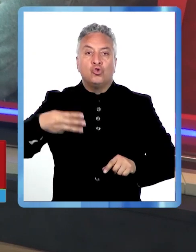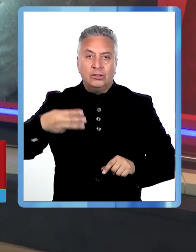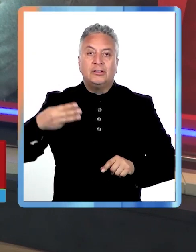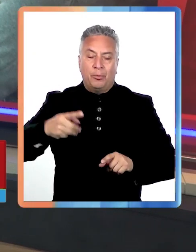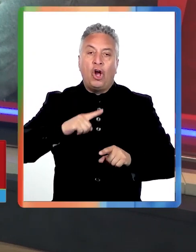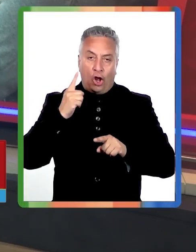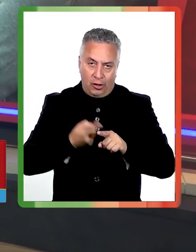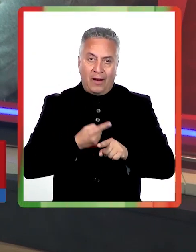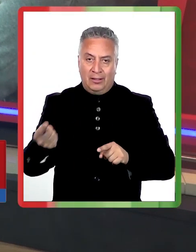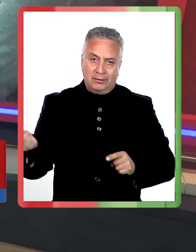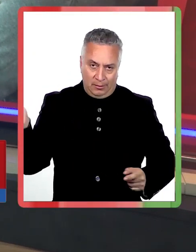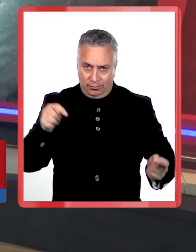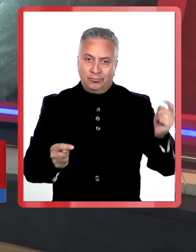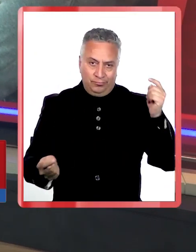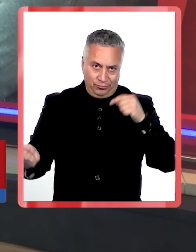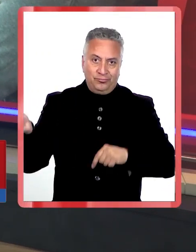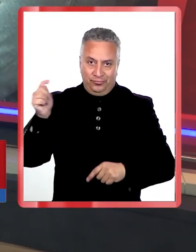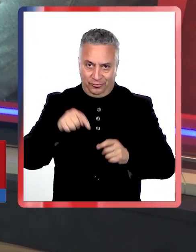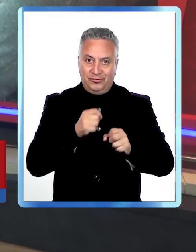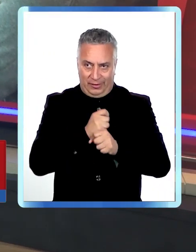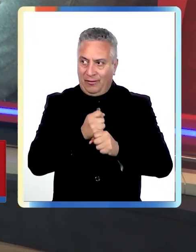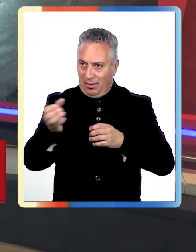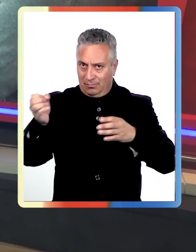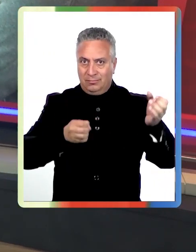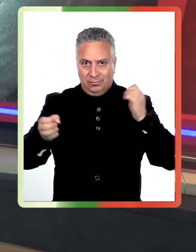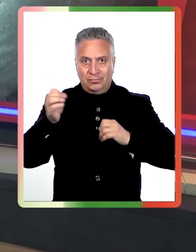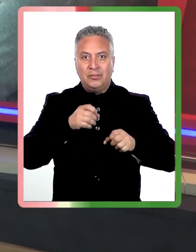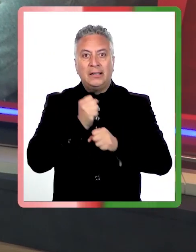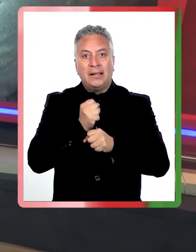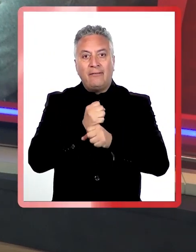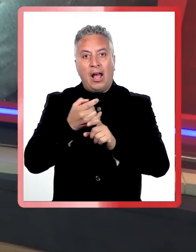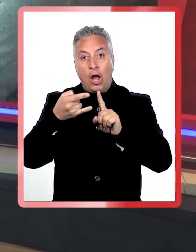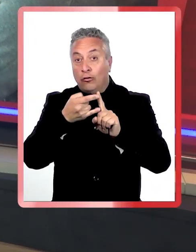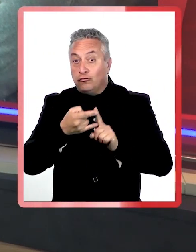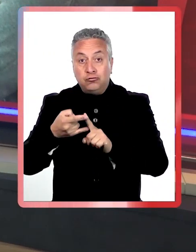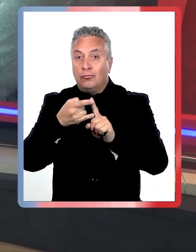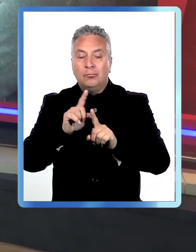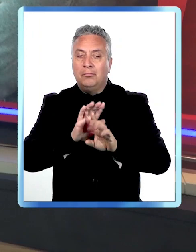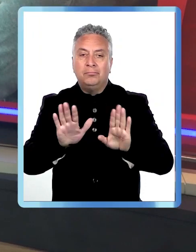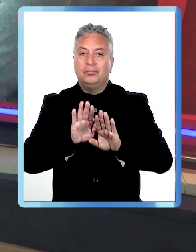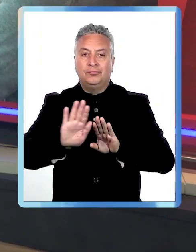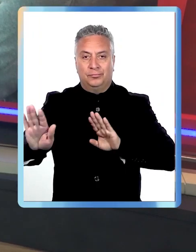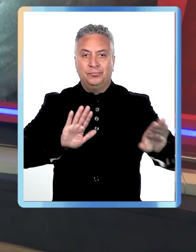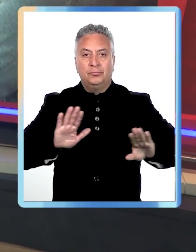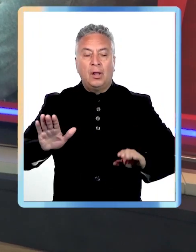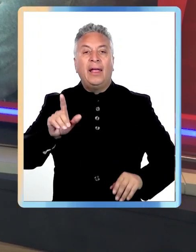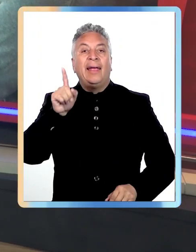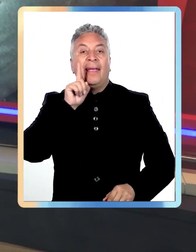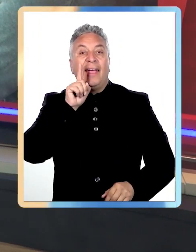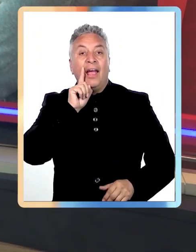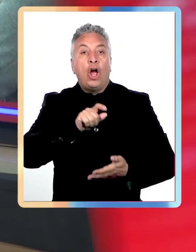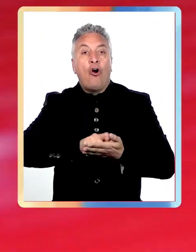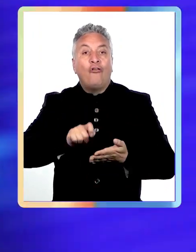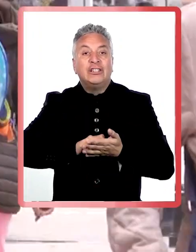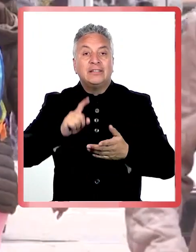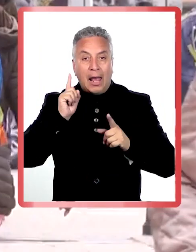para dejar atrás así el trabajo remoto. ¿Quiénes deberán volver a las oficinas? ITV Patagonia nos cuenta.